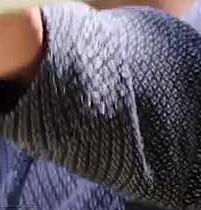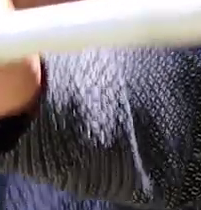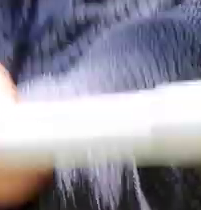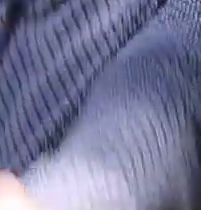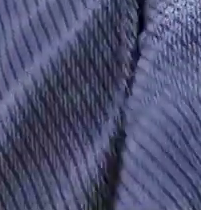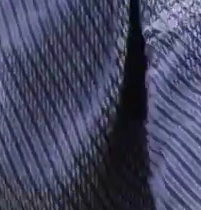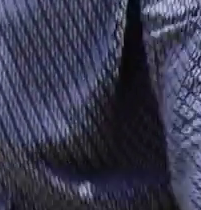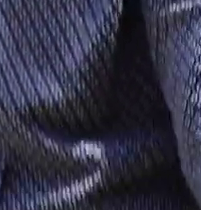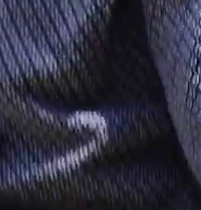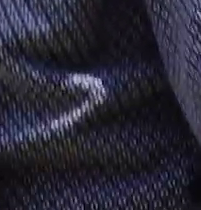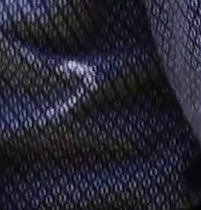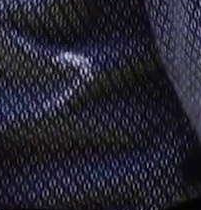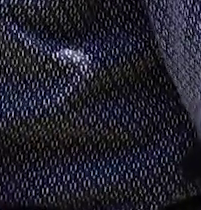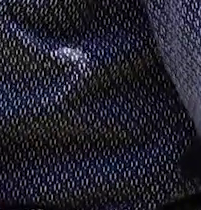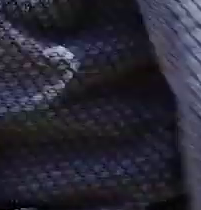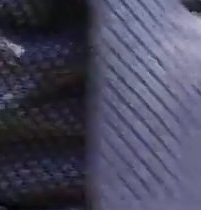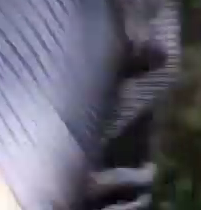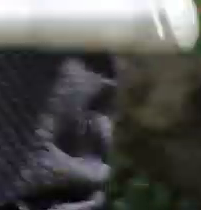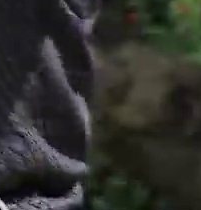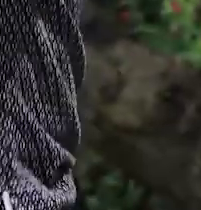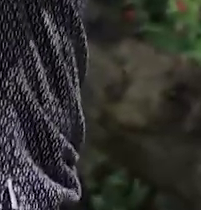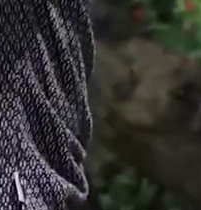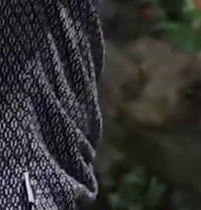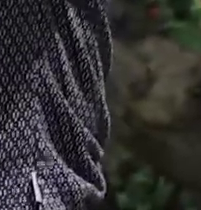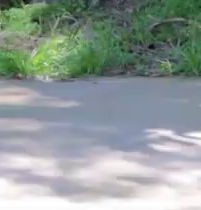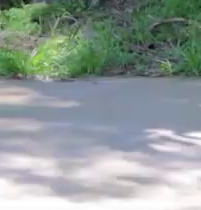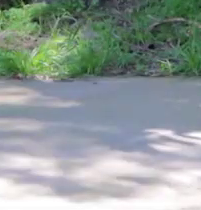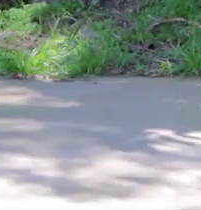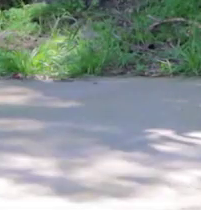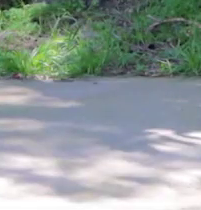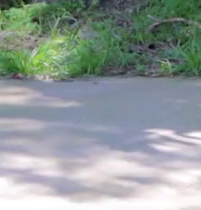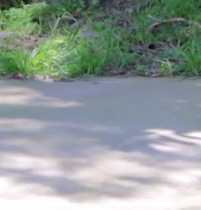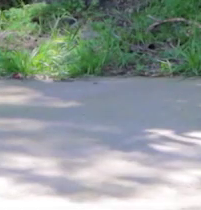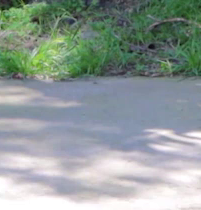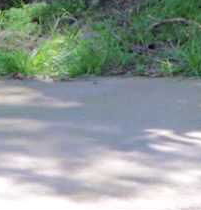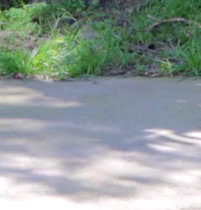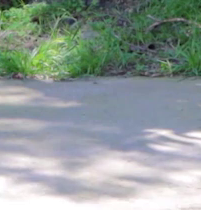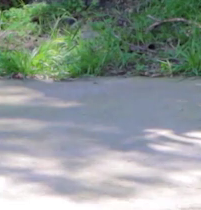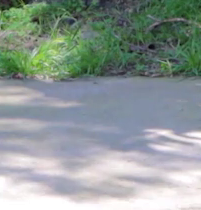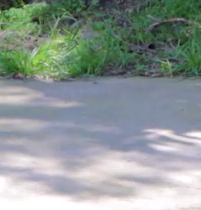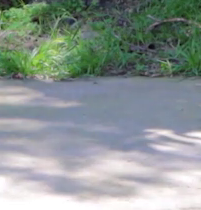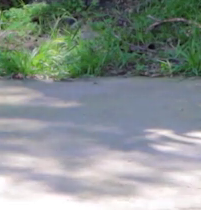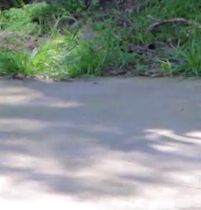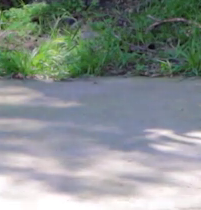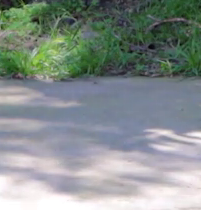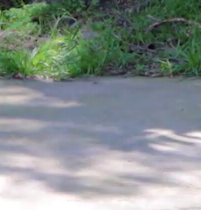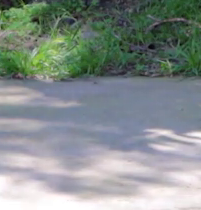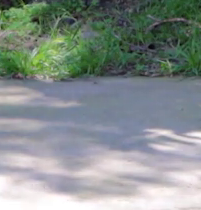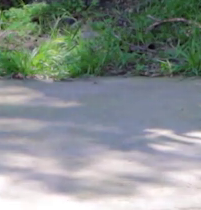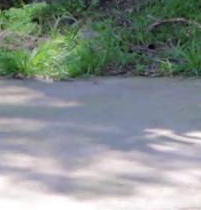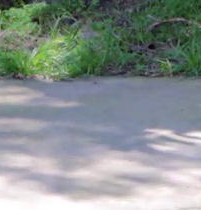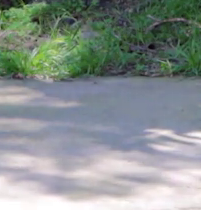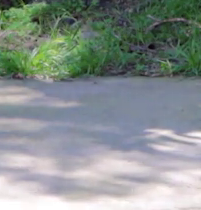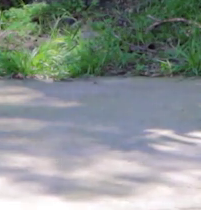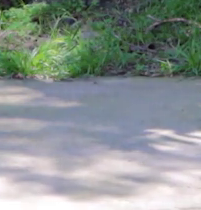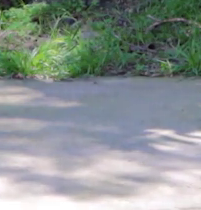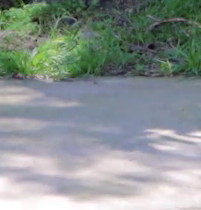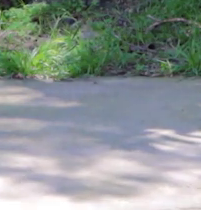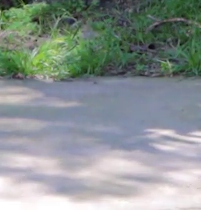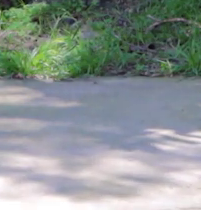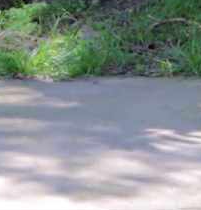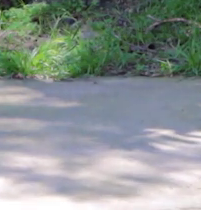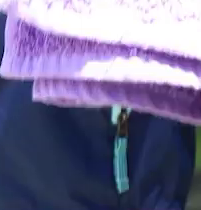encendida bajamos y subimos sujetamos nuestra toalla y